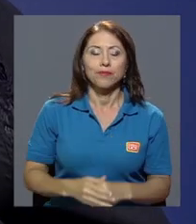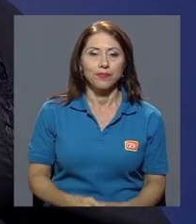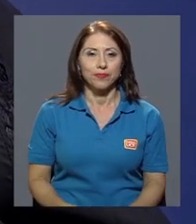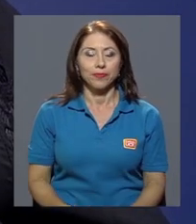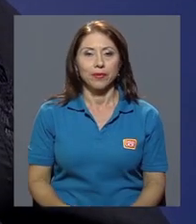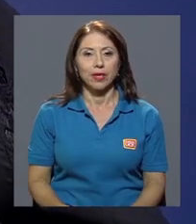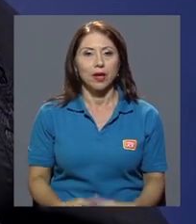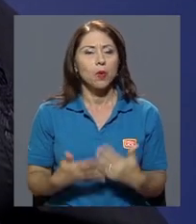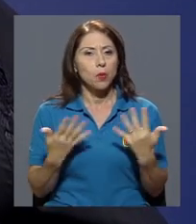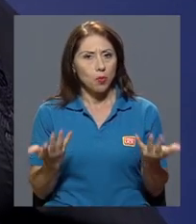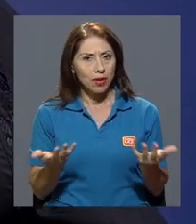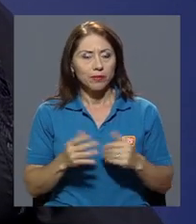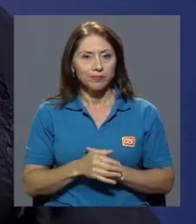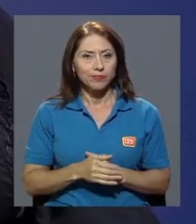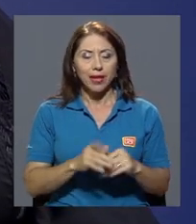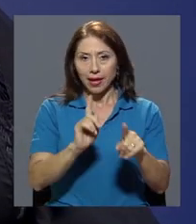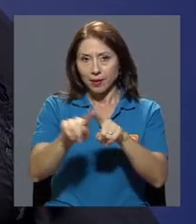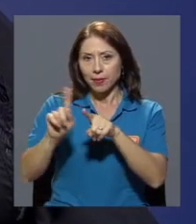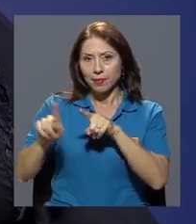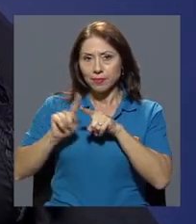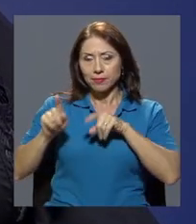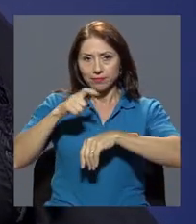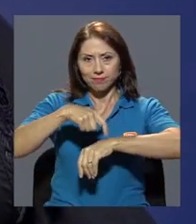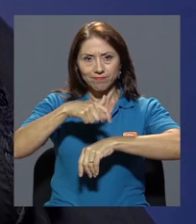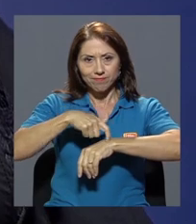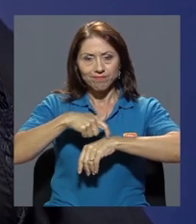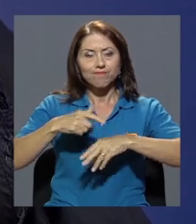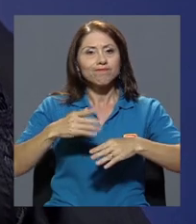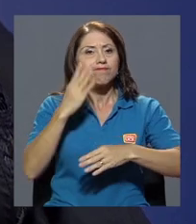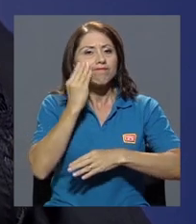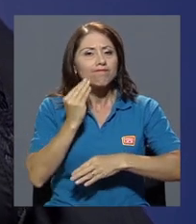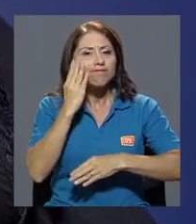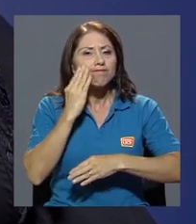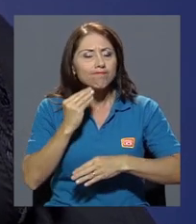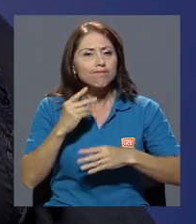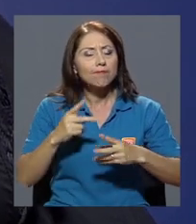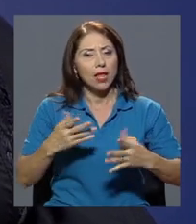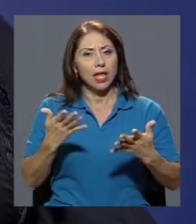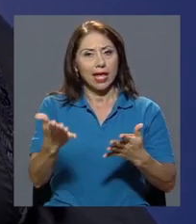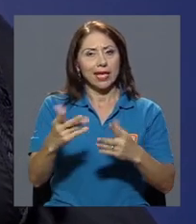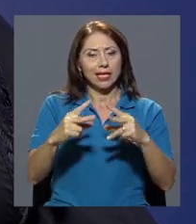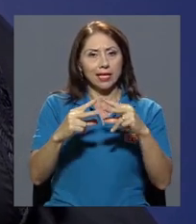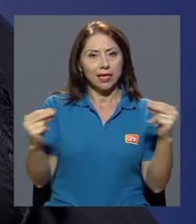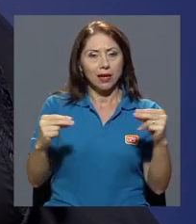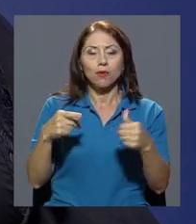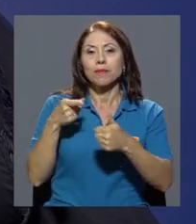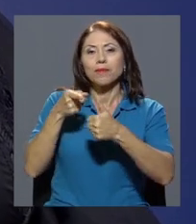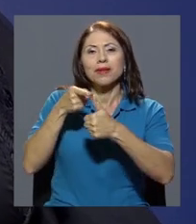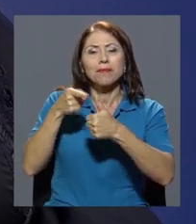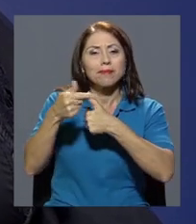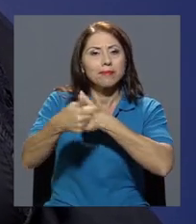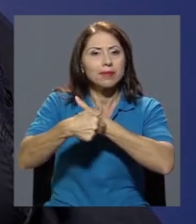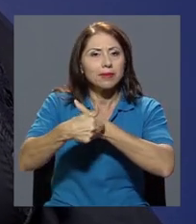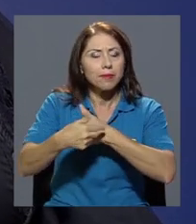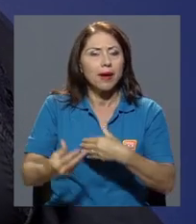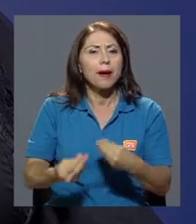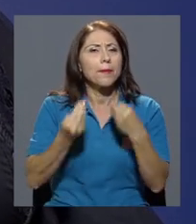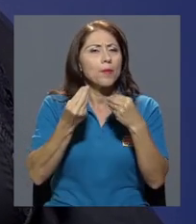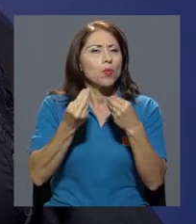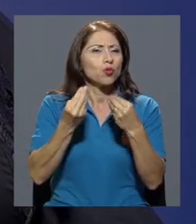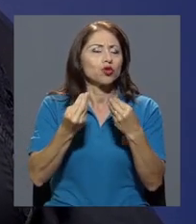Bueno, hay varias etapas que se ha vivido en Nicaragua. La primera fue de mucha